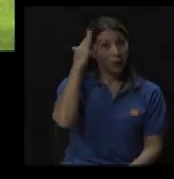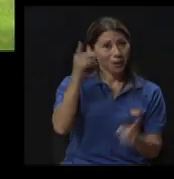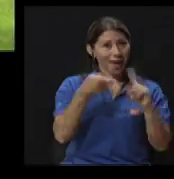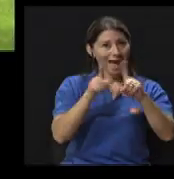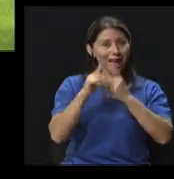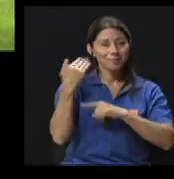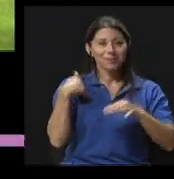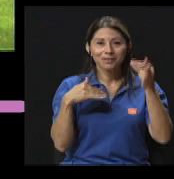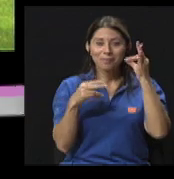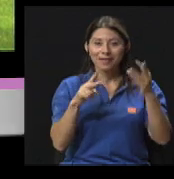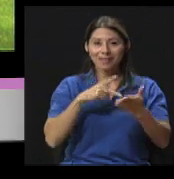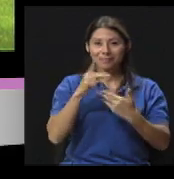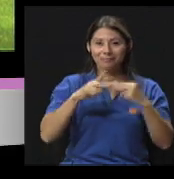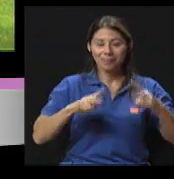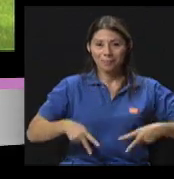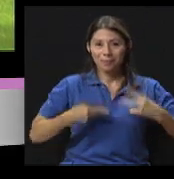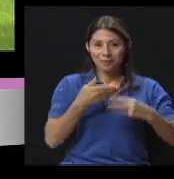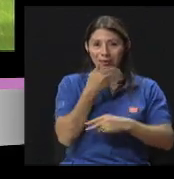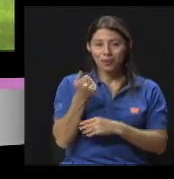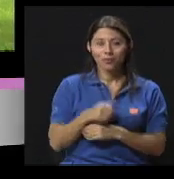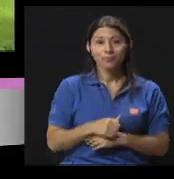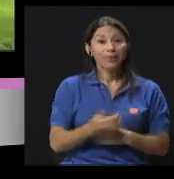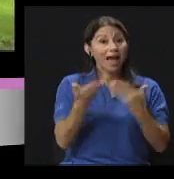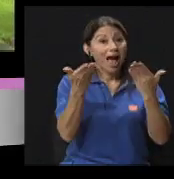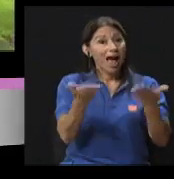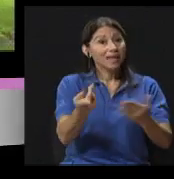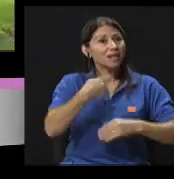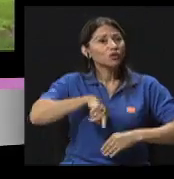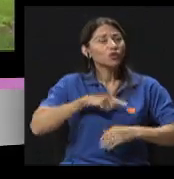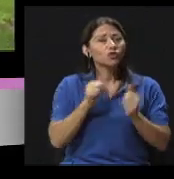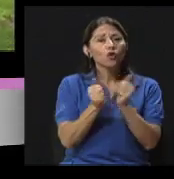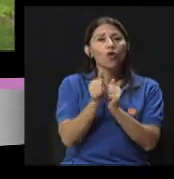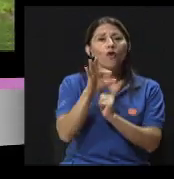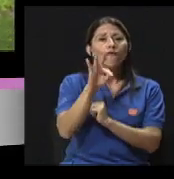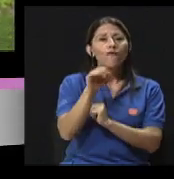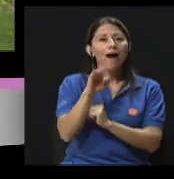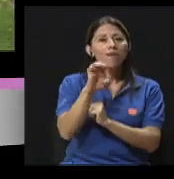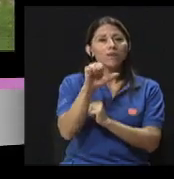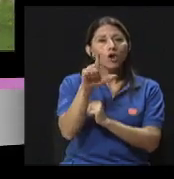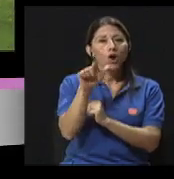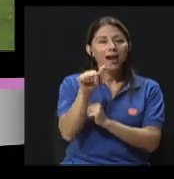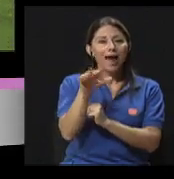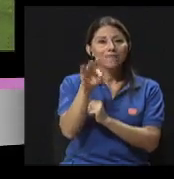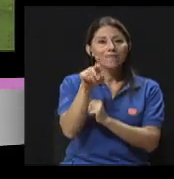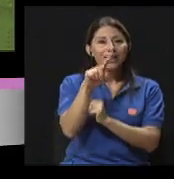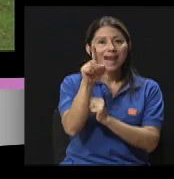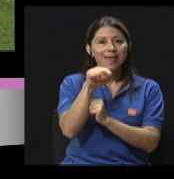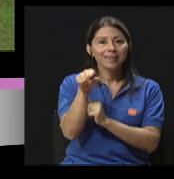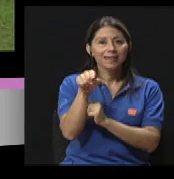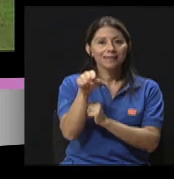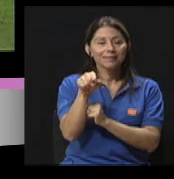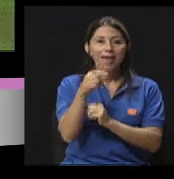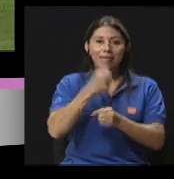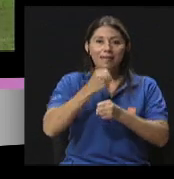Hola amigos y amigas de Vivir Mejor. En esta ocasión nos encontramos con Fabiola Fernández, trabajadora social de la Unidad de la